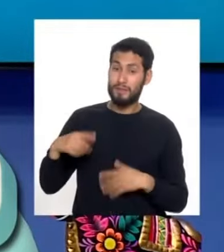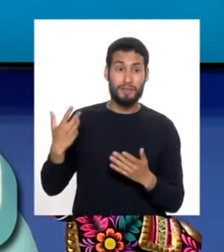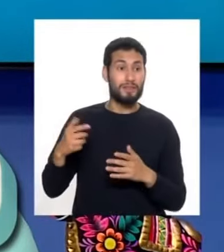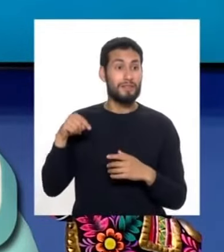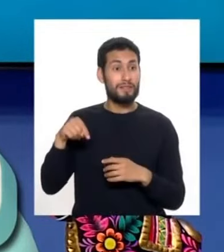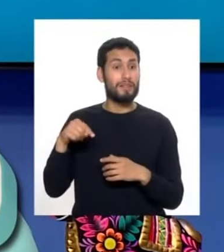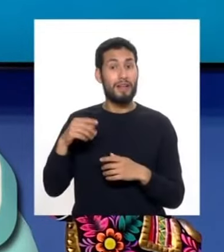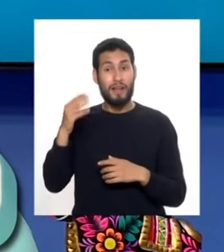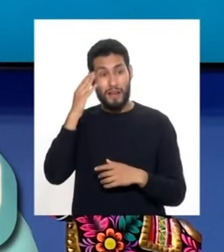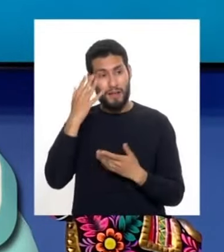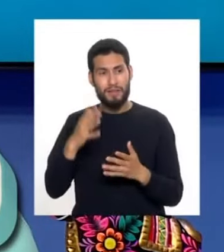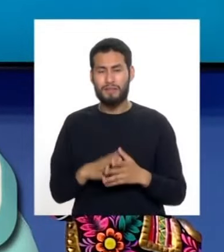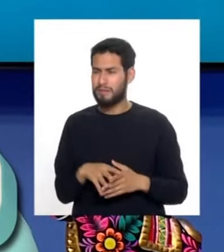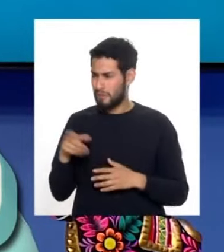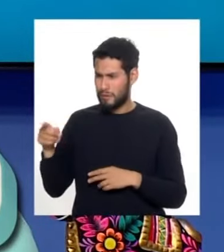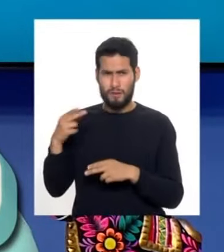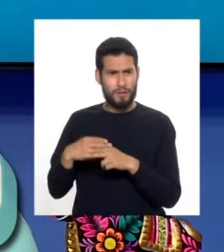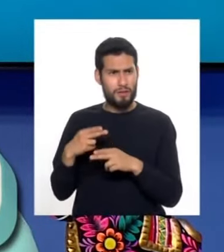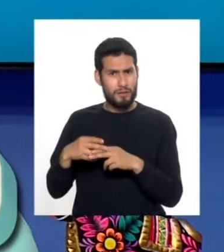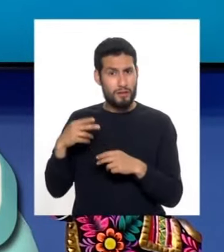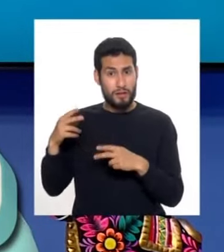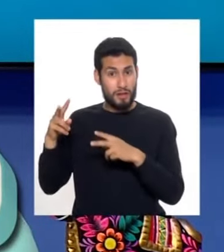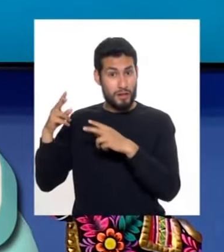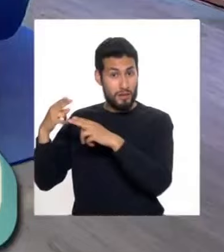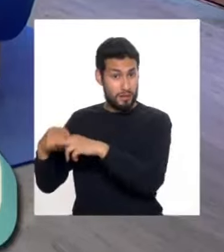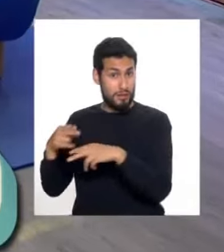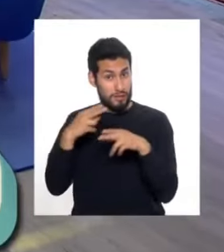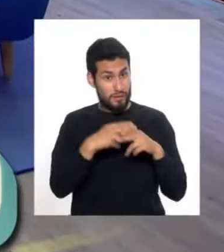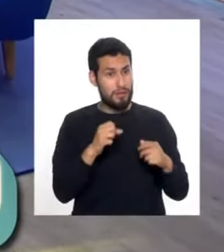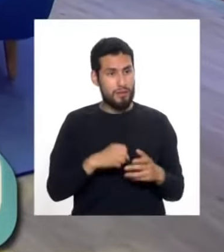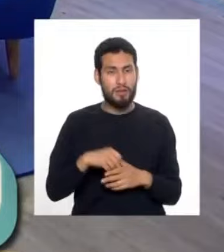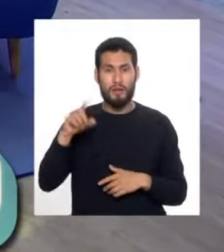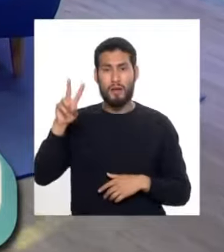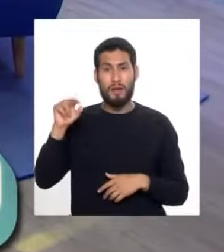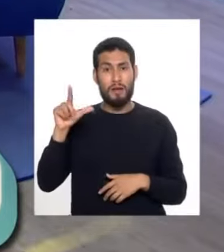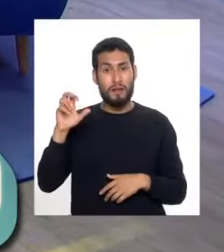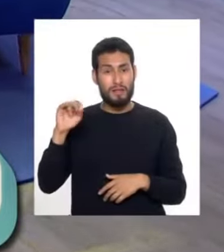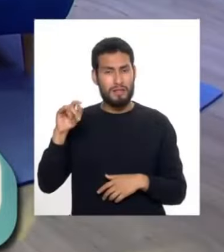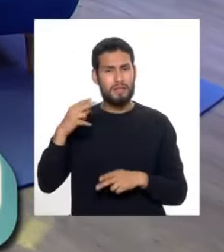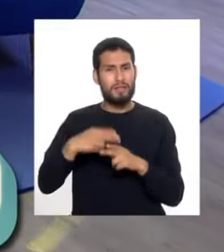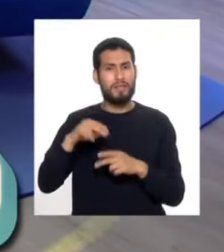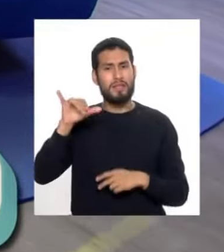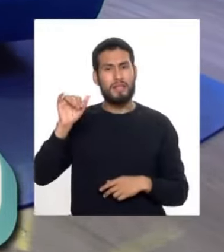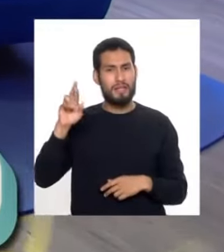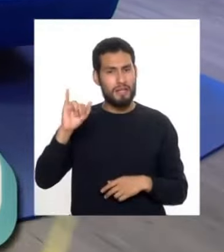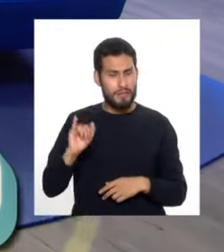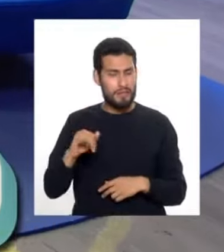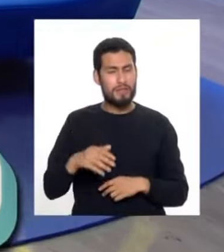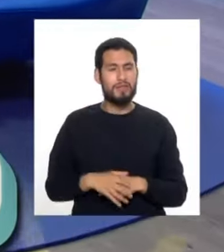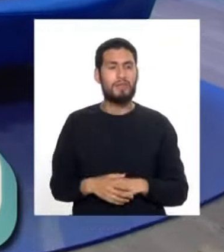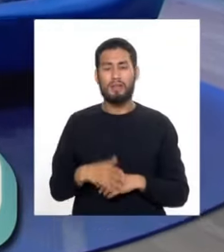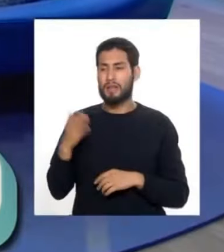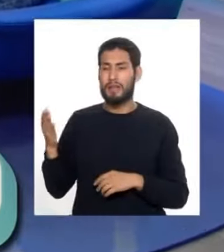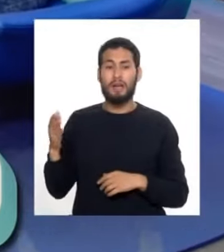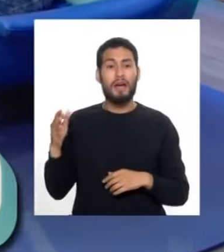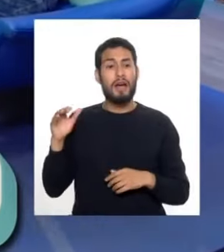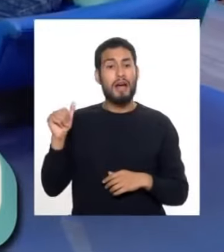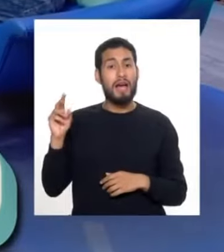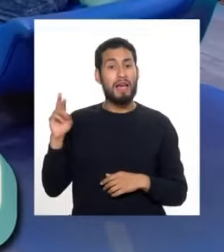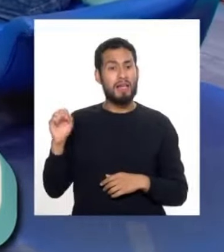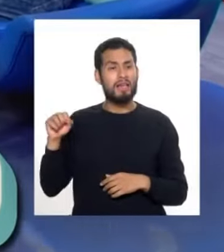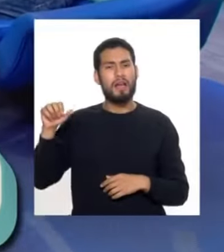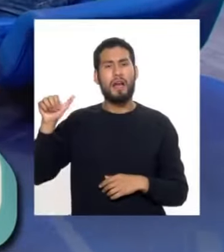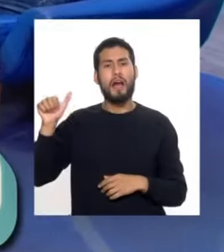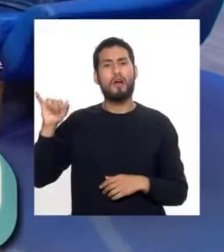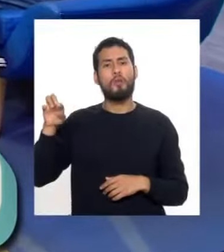la transmisión de saberes. ¿Ellas ya tienen nombres como danzantes? Sí, Valentina es Iyari. ¿Iyari? Iyari, Andrés es Auquipuma, ¿no?